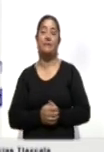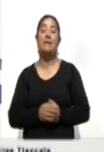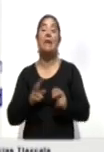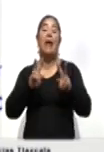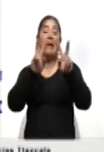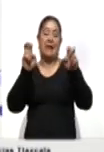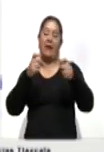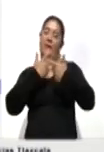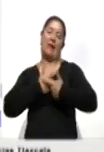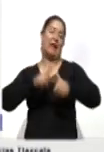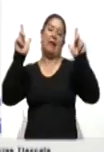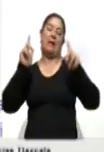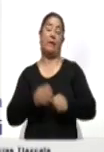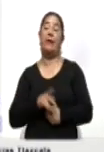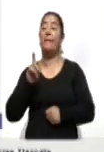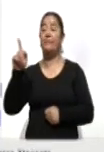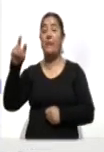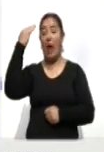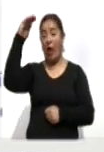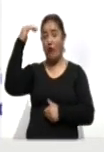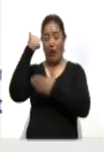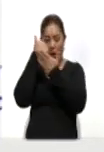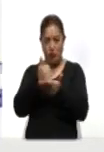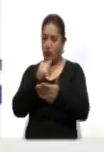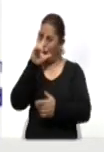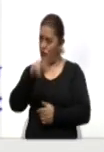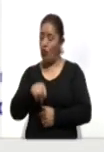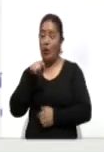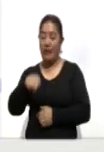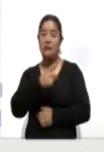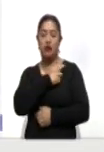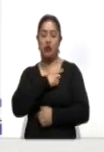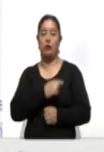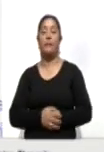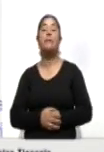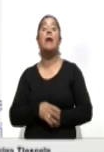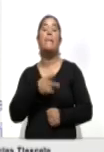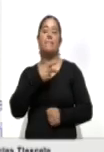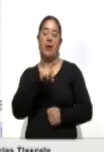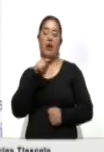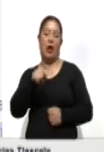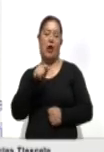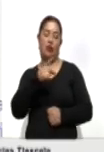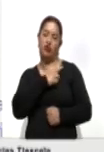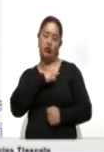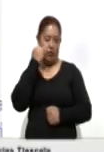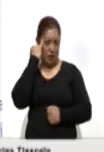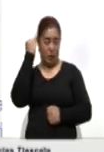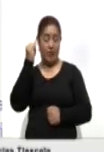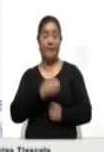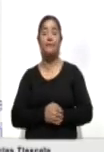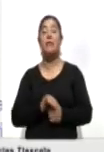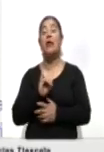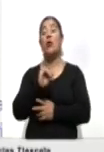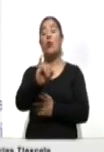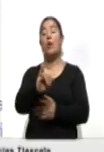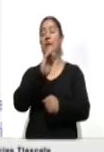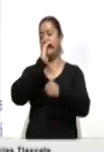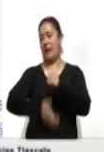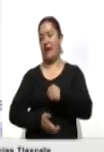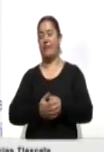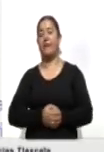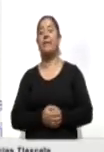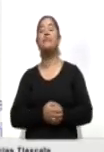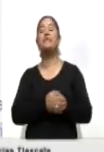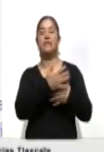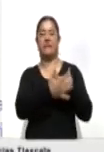libre, aunque los relatos deberán ser estrictamente inéditos. La convocatoria cierra este jueves, 15 de abril. Para